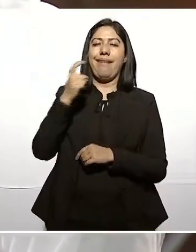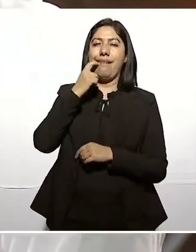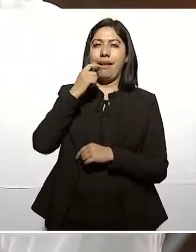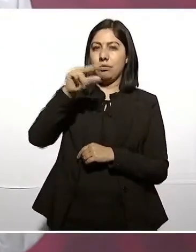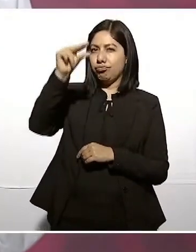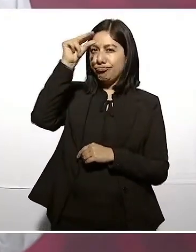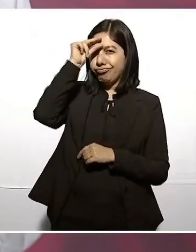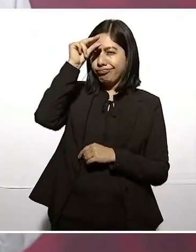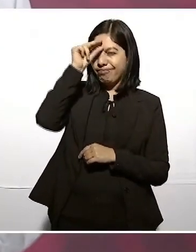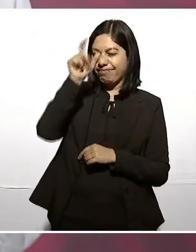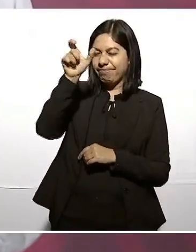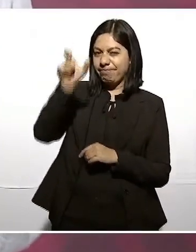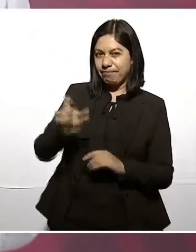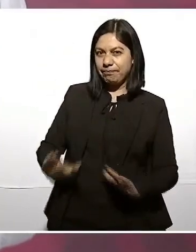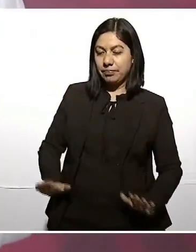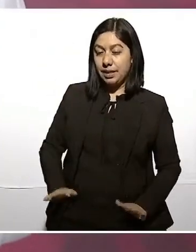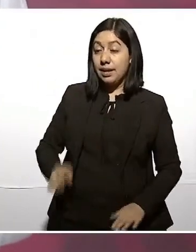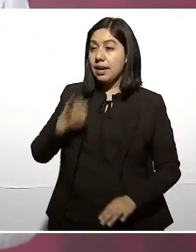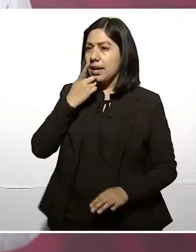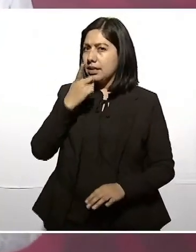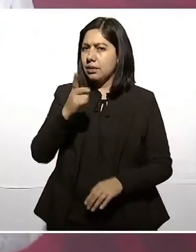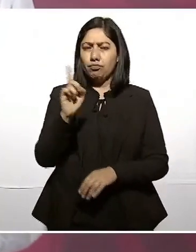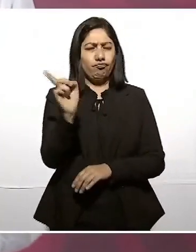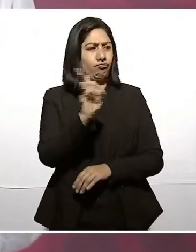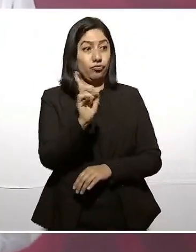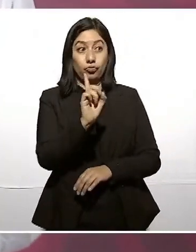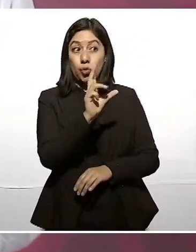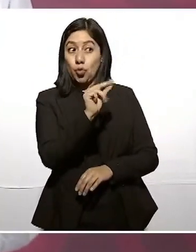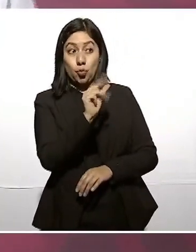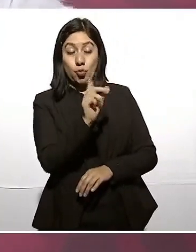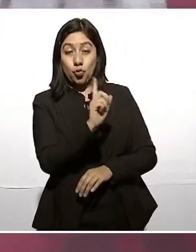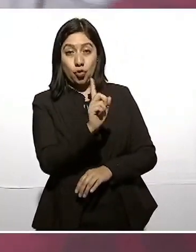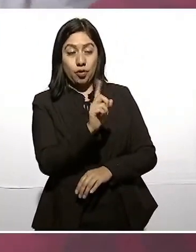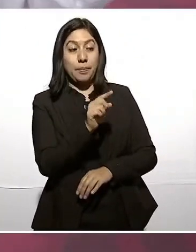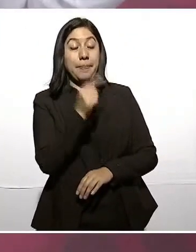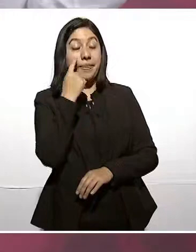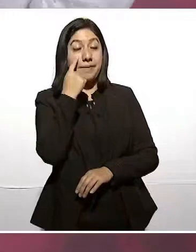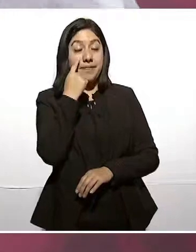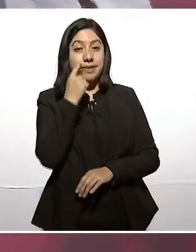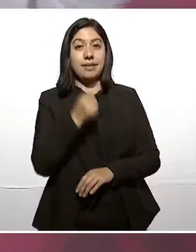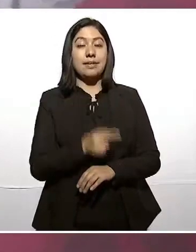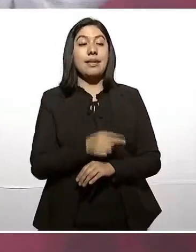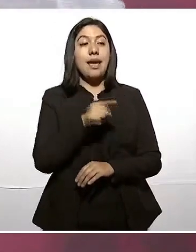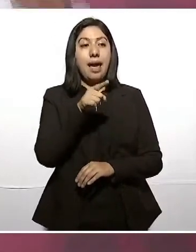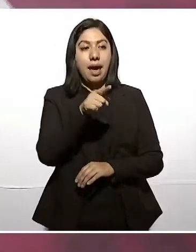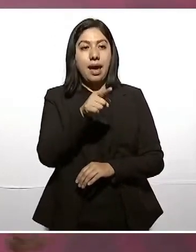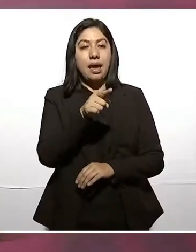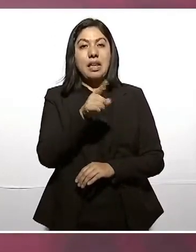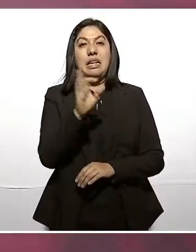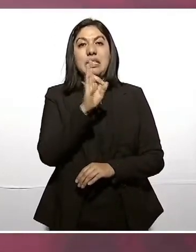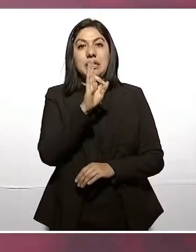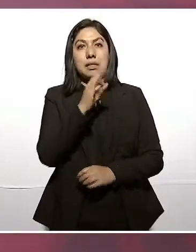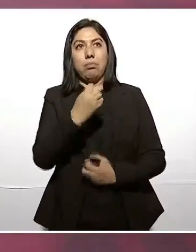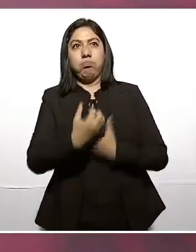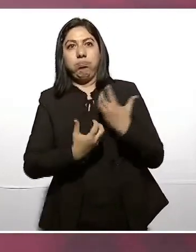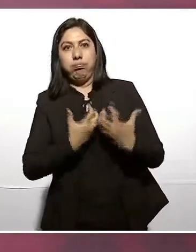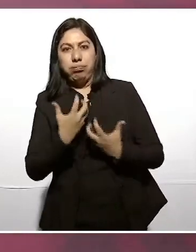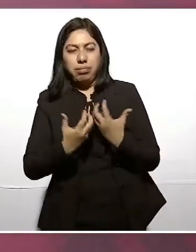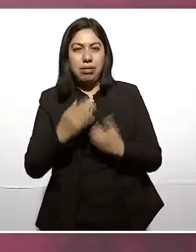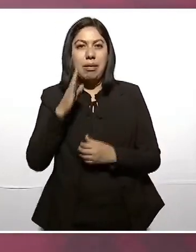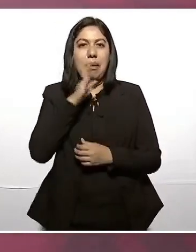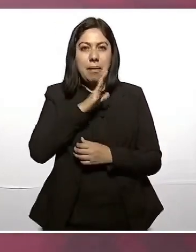les dice no, se va a convulsionar más